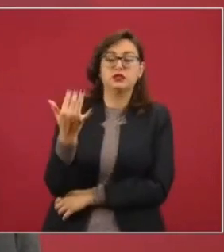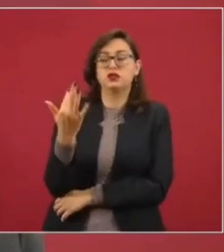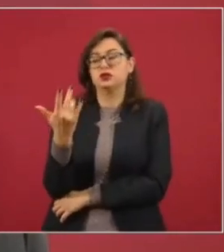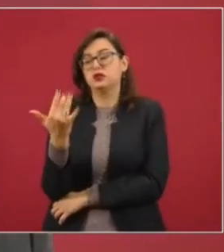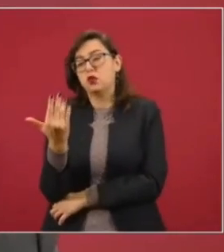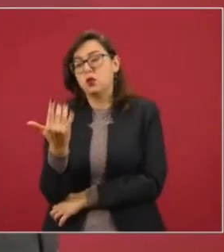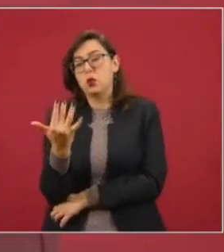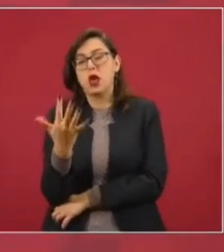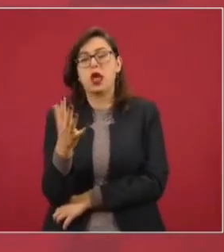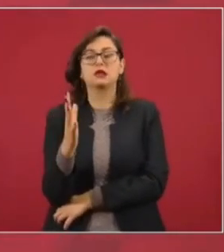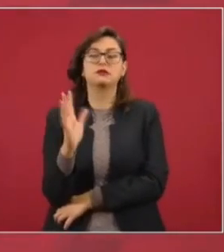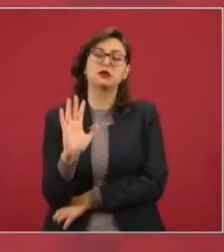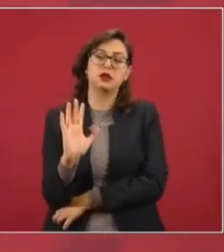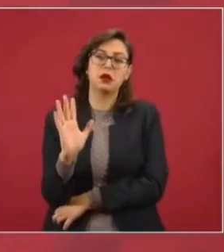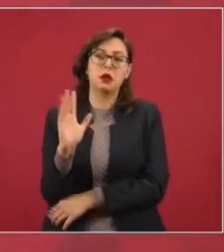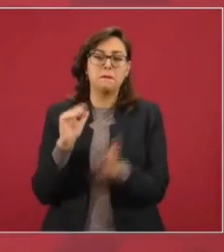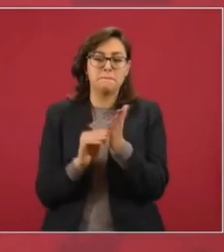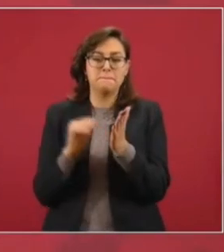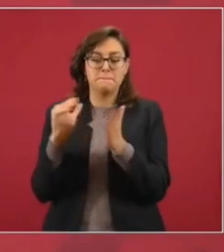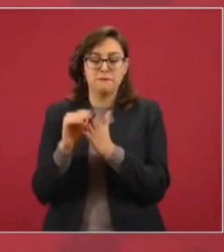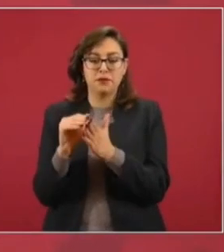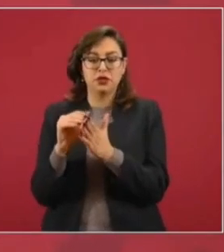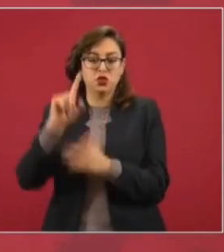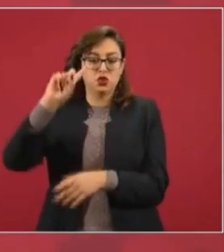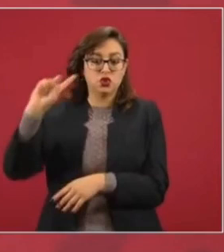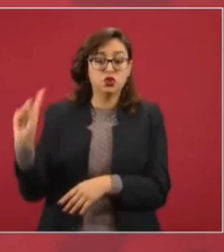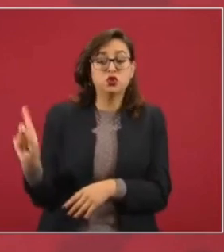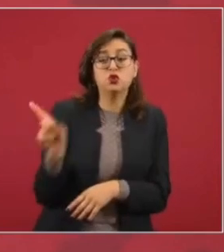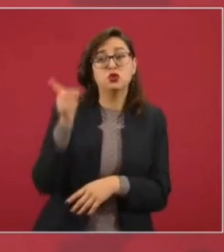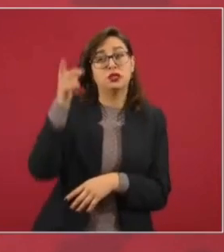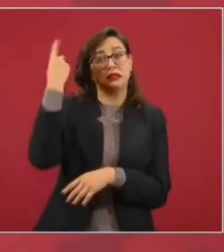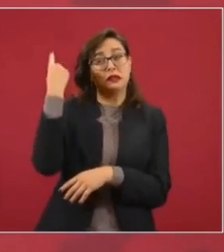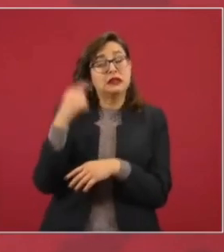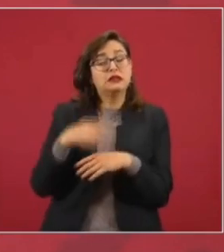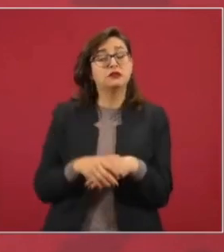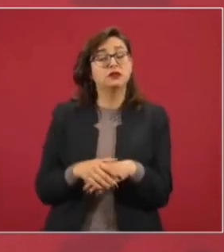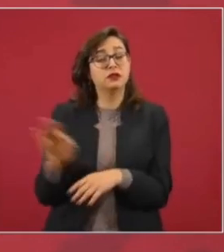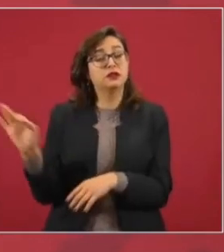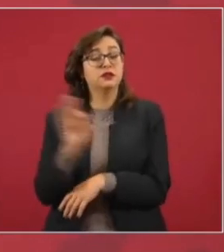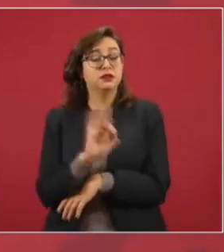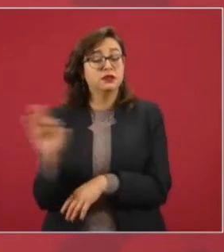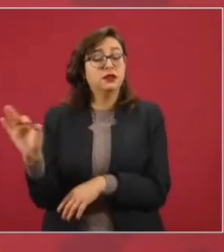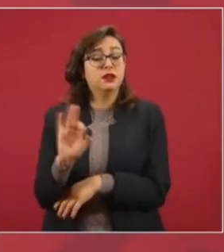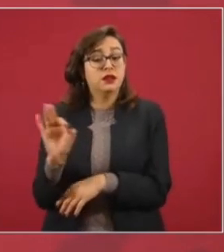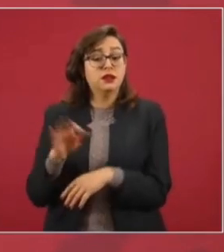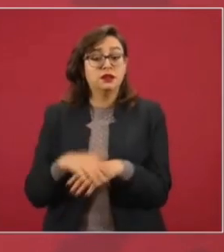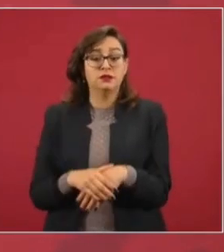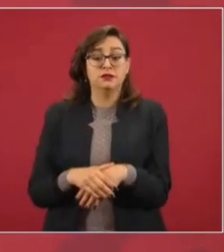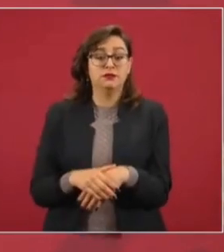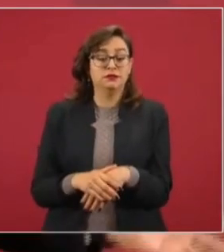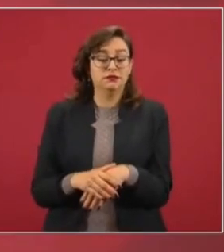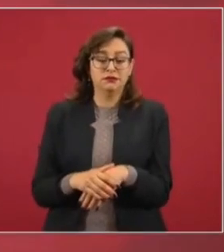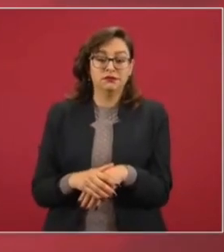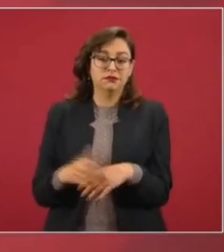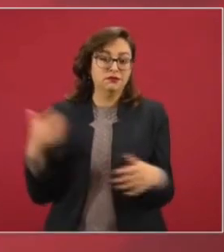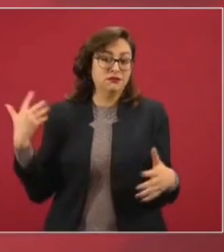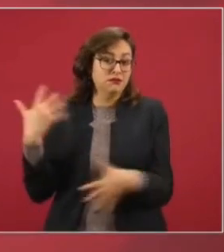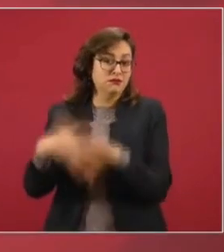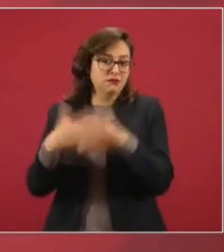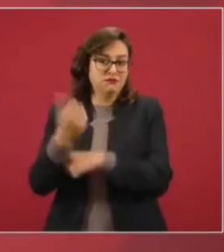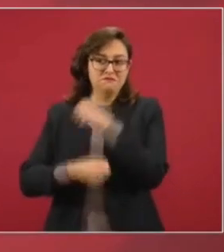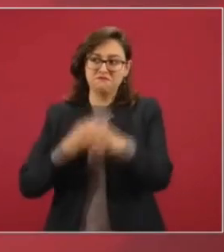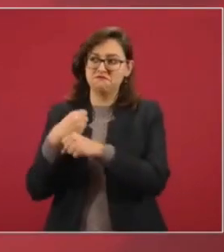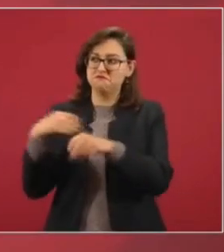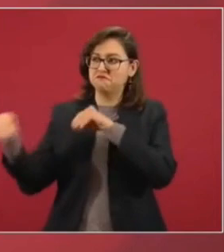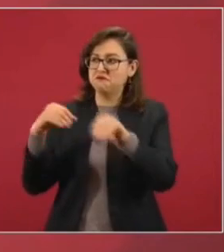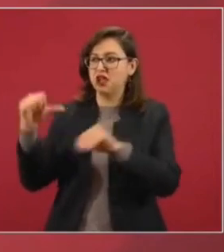150 millones de dólares, cuando mucho, porque estaba en ruinas,